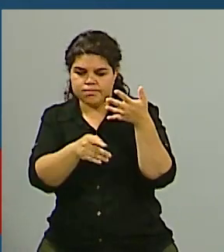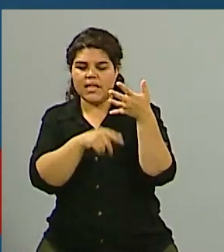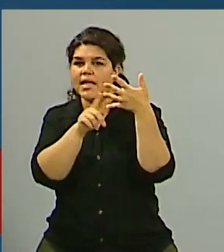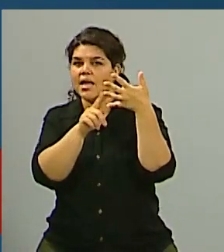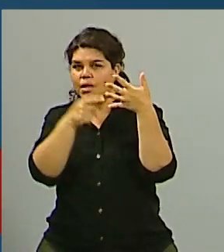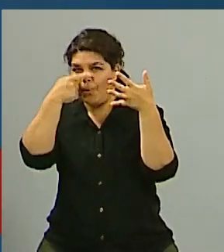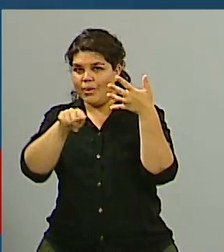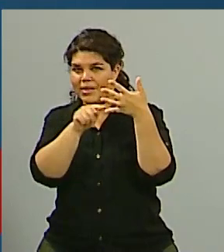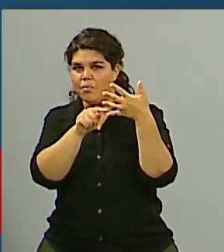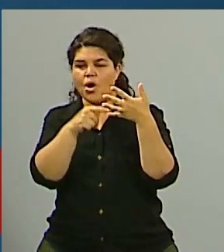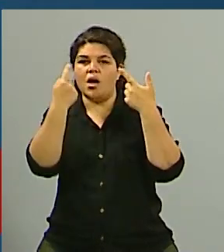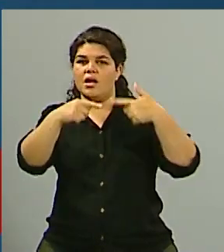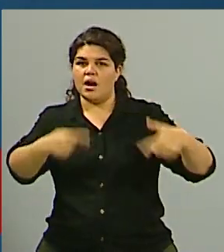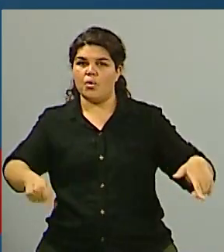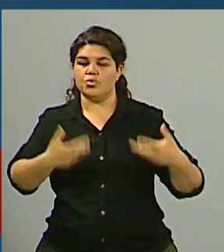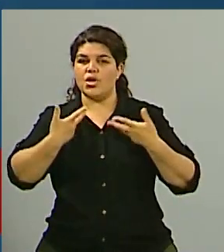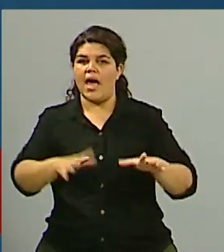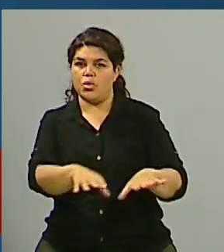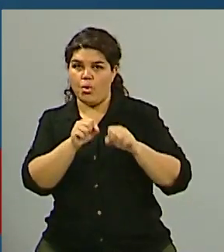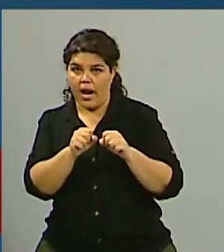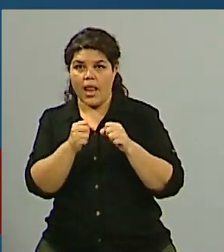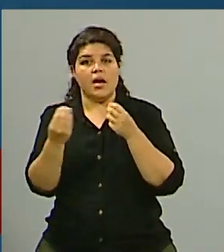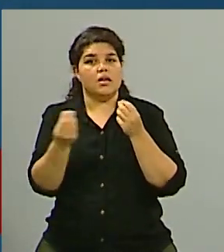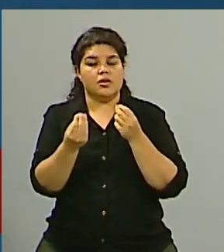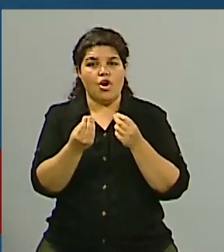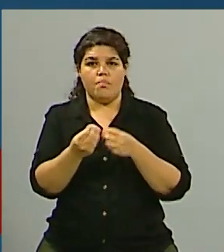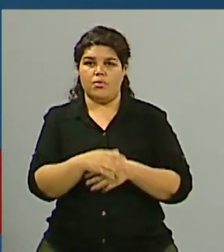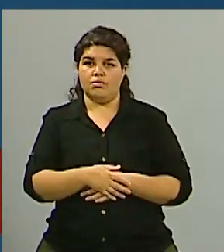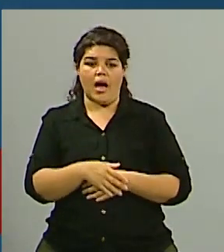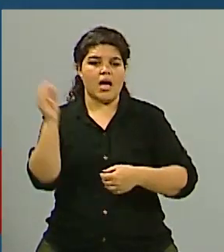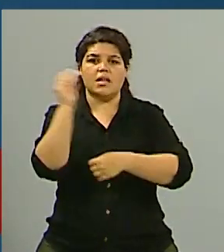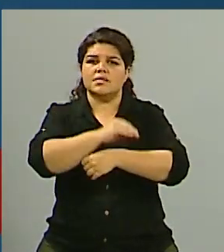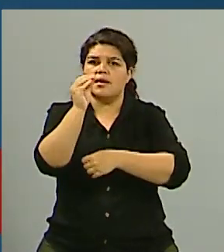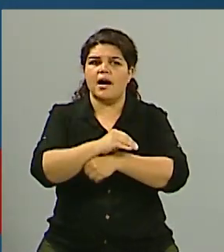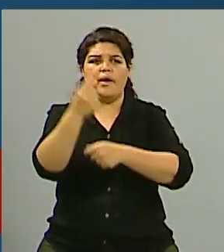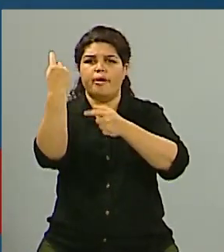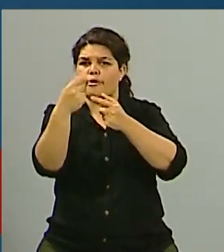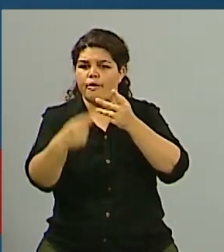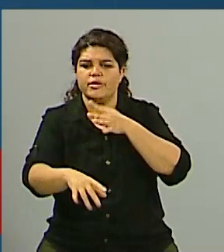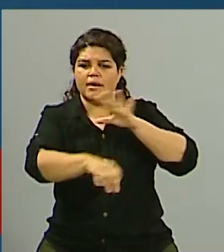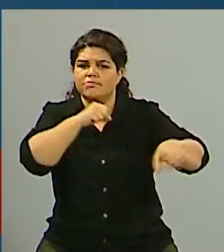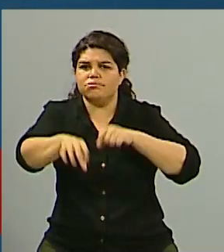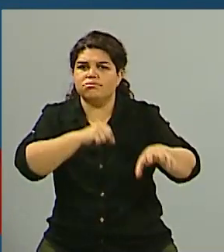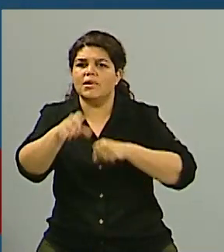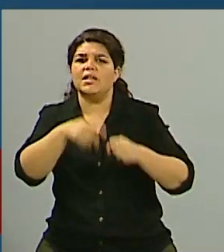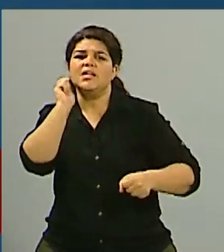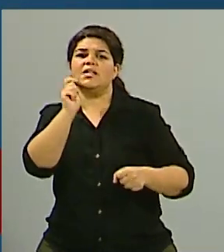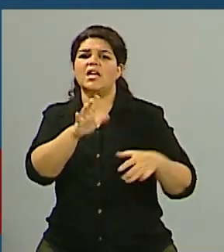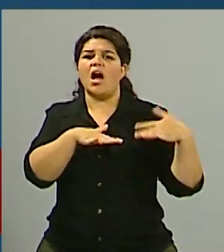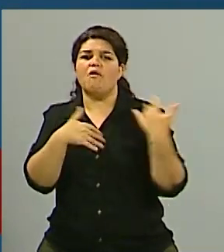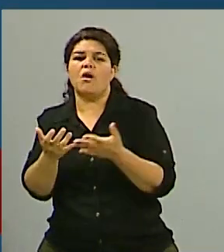naturales? ¿Se explotan? ¿Cómo? Y obviamente, ¿quiénes son los interesados directos y los beneficiados directos de esto?